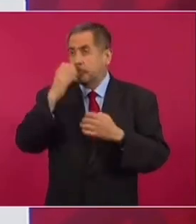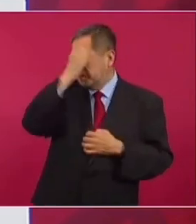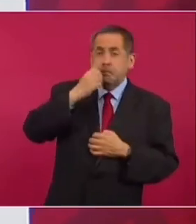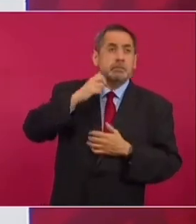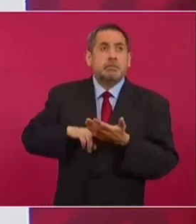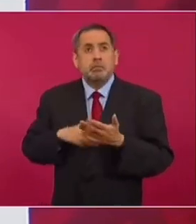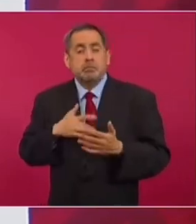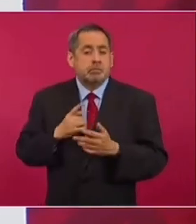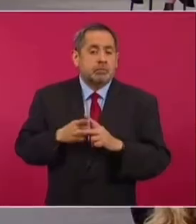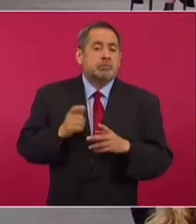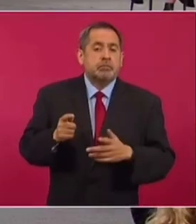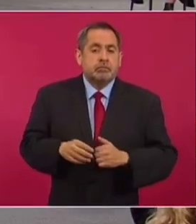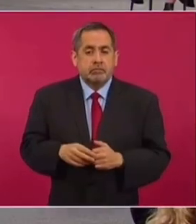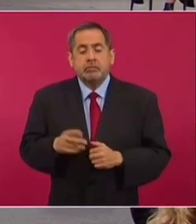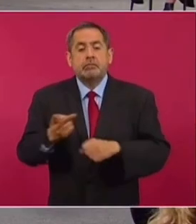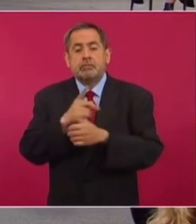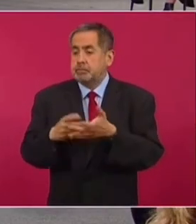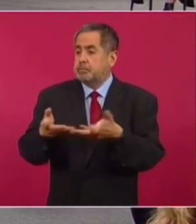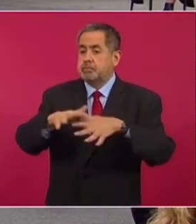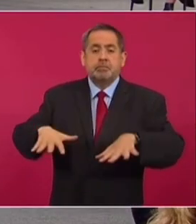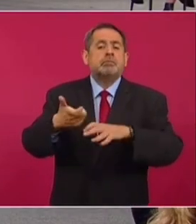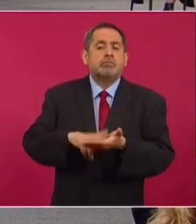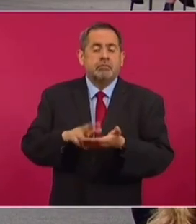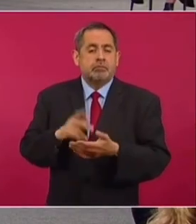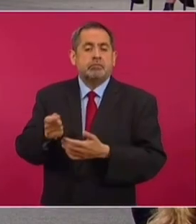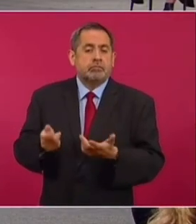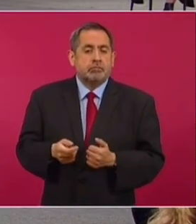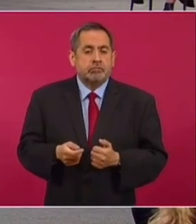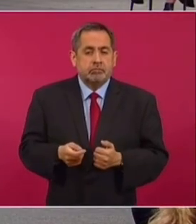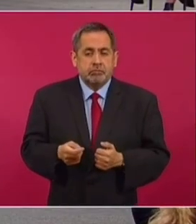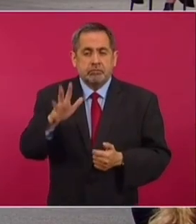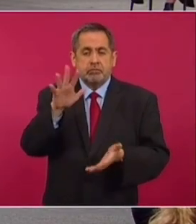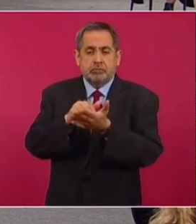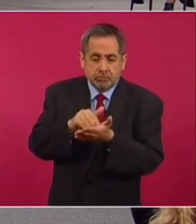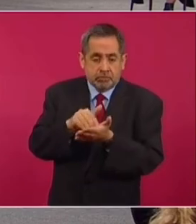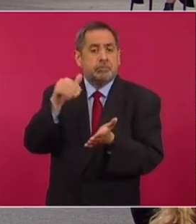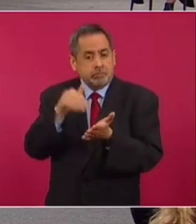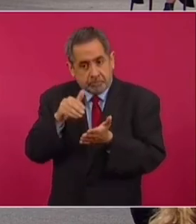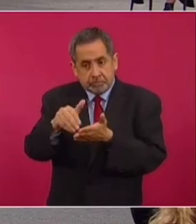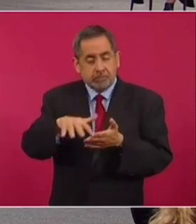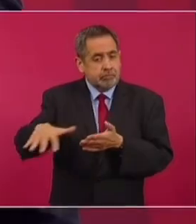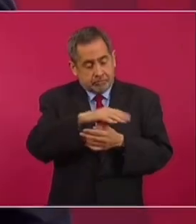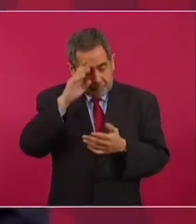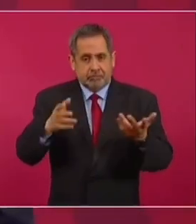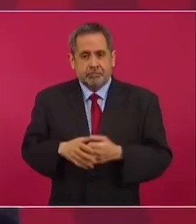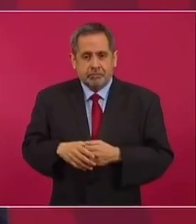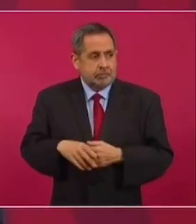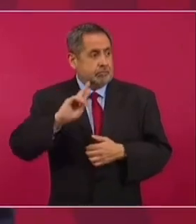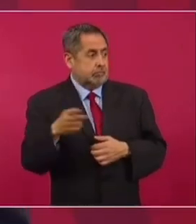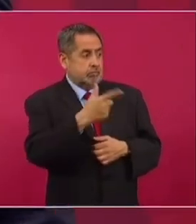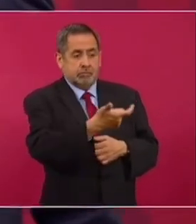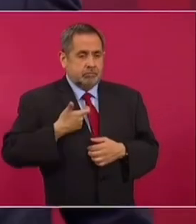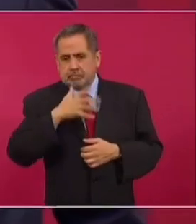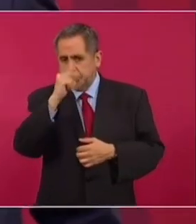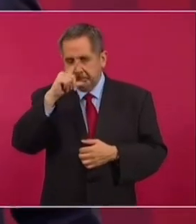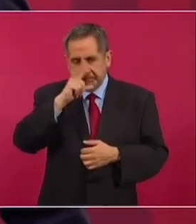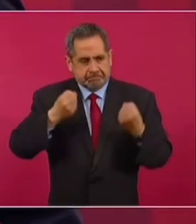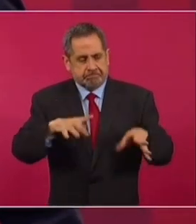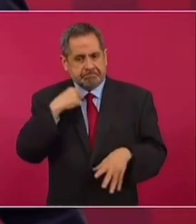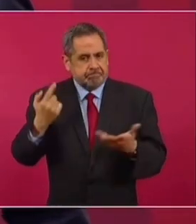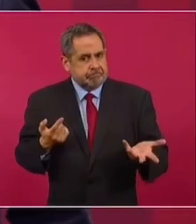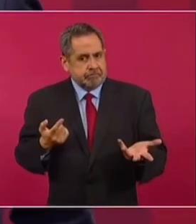ya resultó que los terrenos cuestan como cinco mil millones. Entonces, ¿cómo vamos a recuperar eso? Pues lo que estamos haciendo